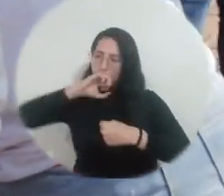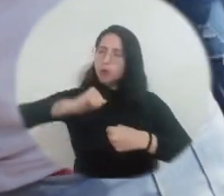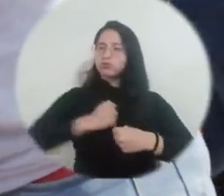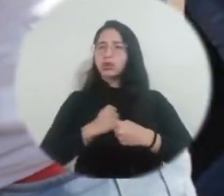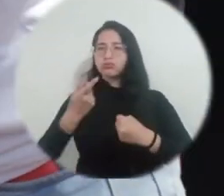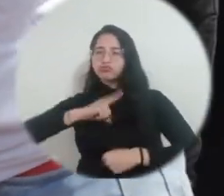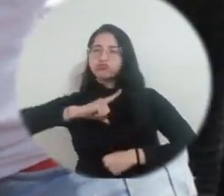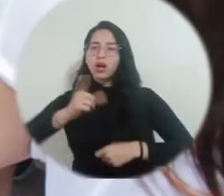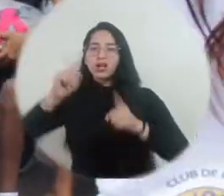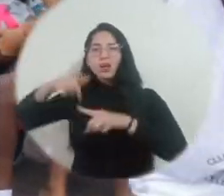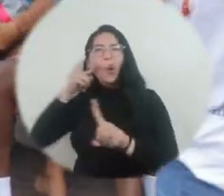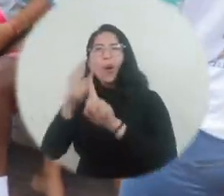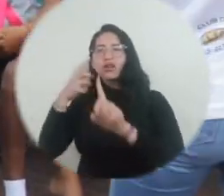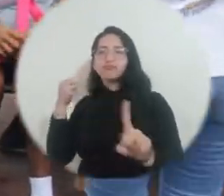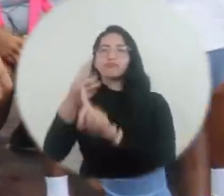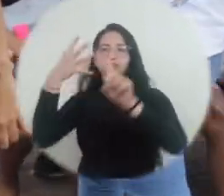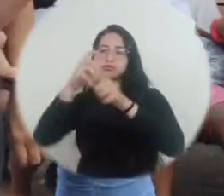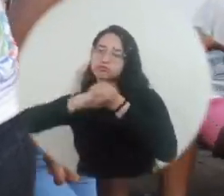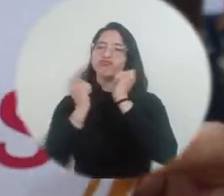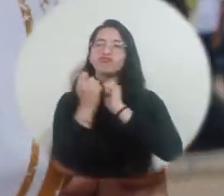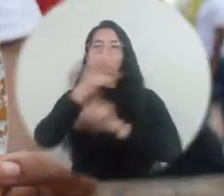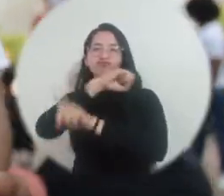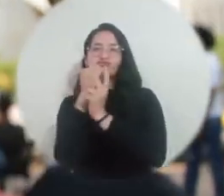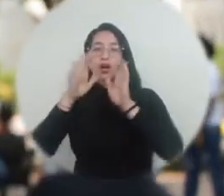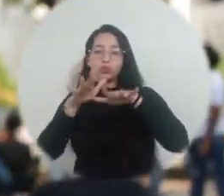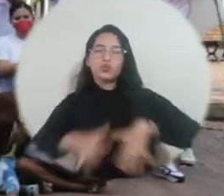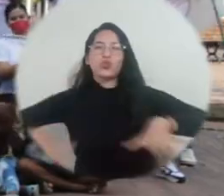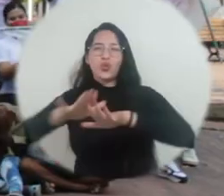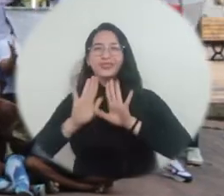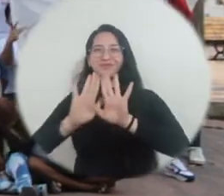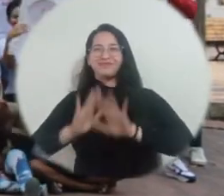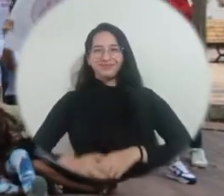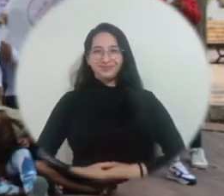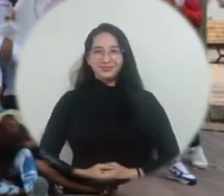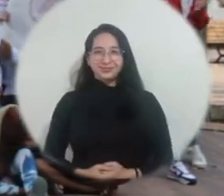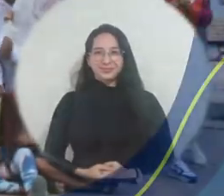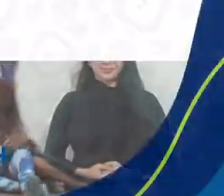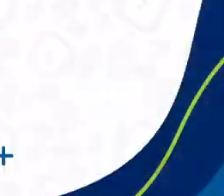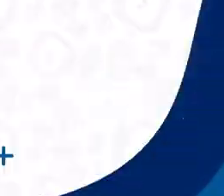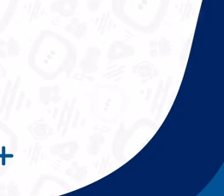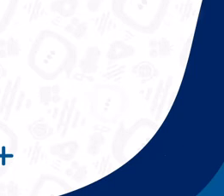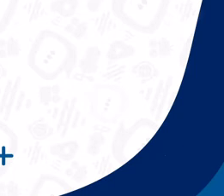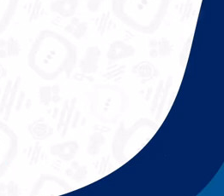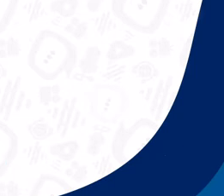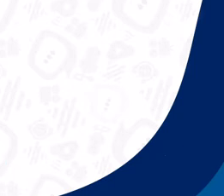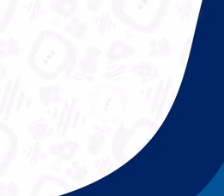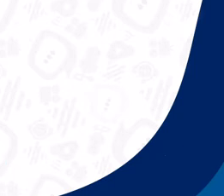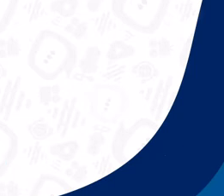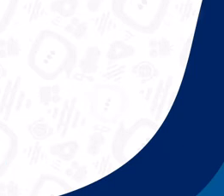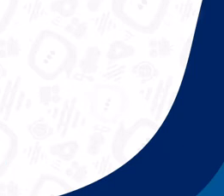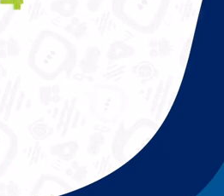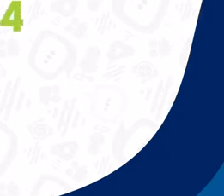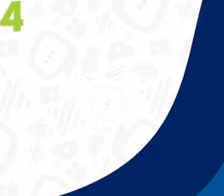social, el sentido de pertenencia y el compromiso con acciones de impacto y transformación social en la región. Universidad de